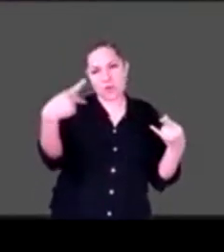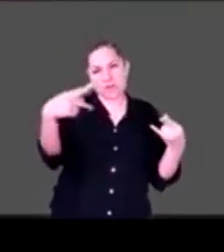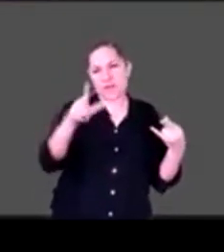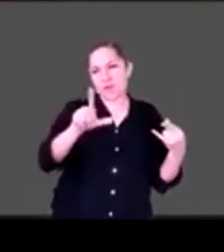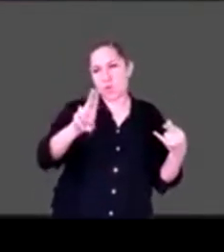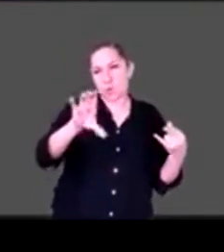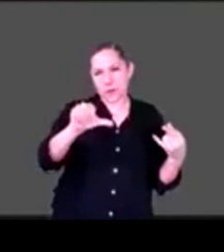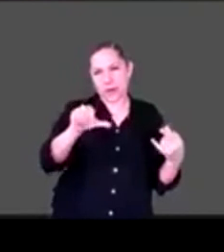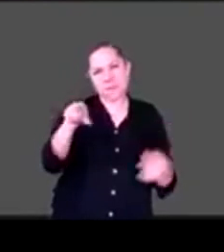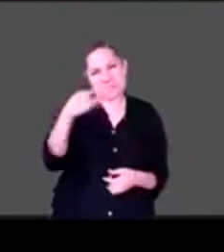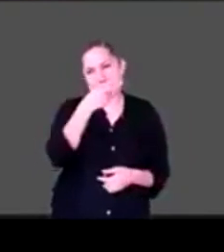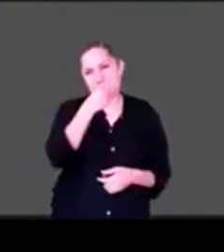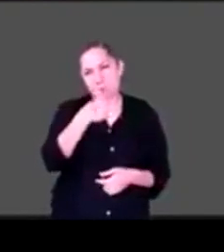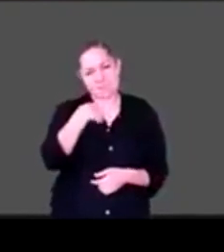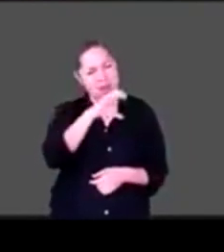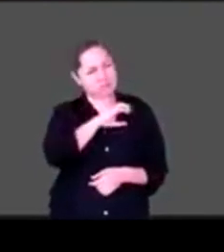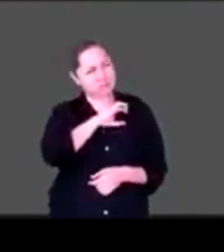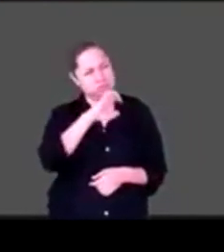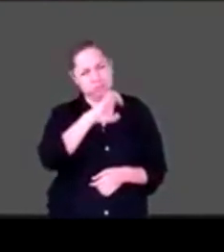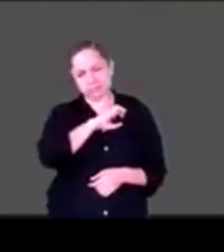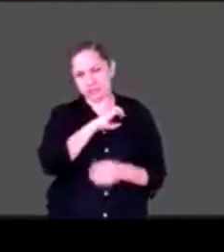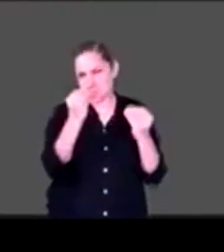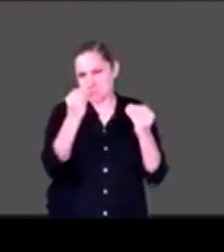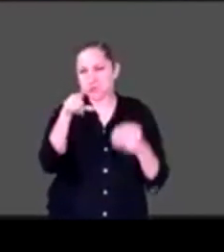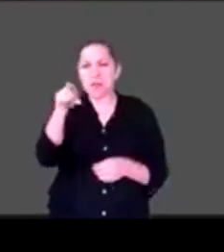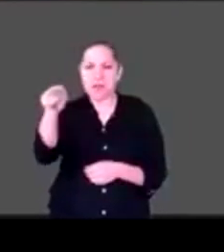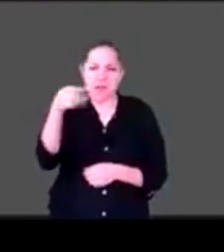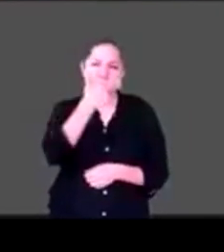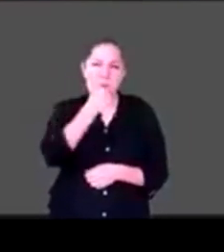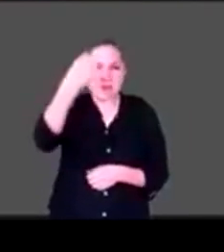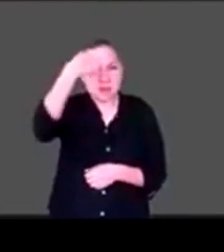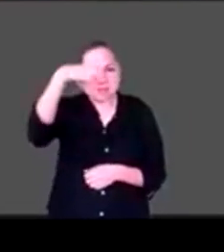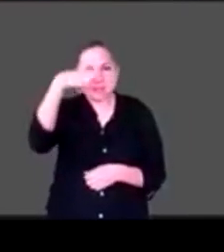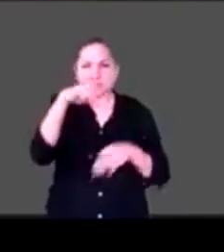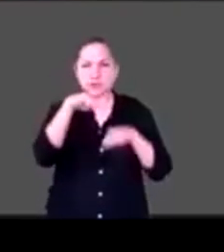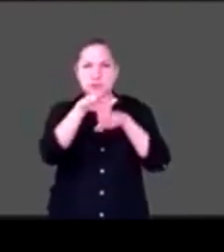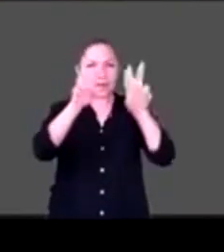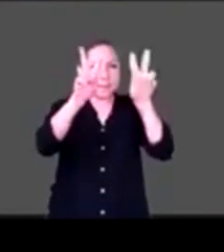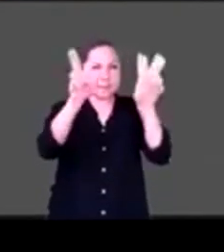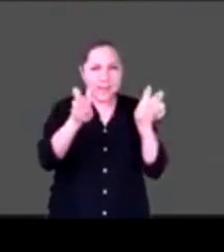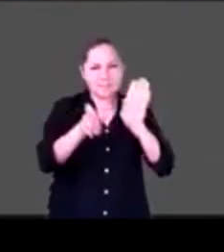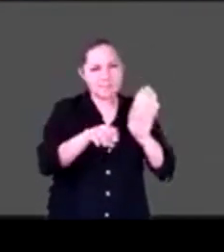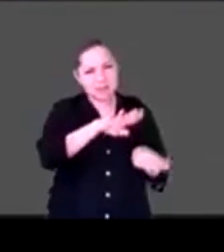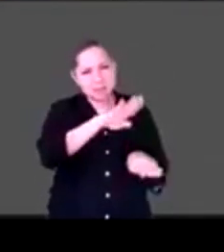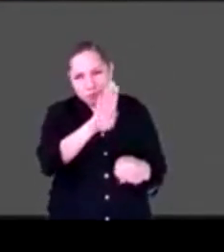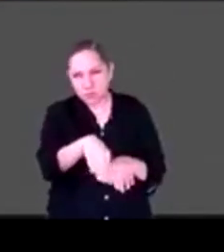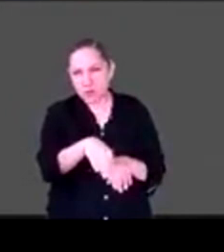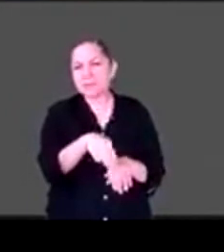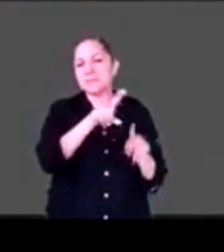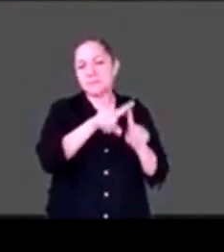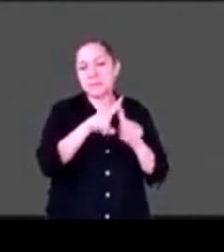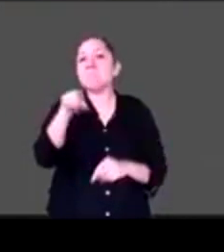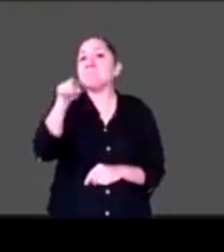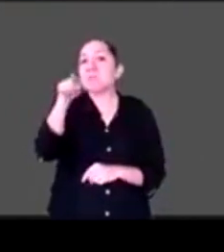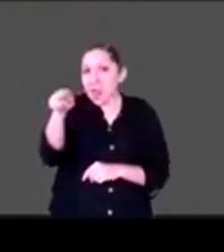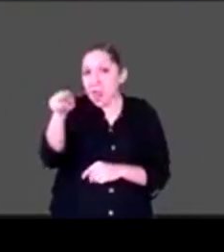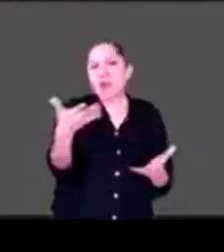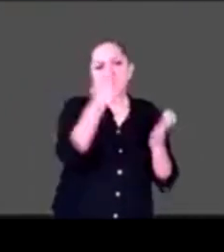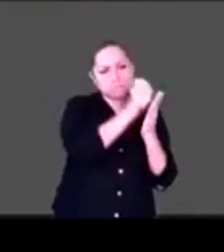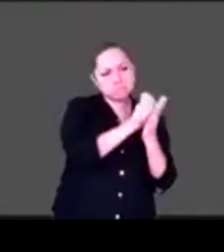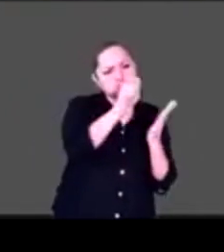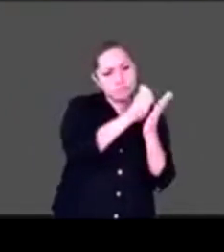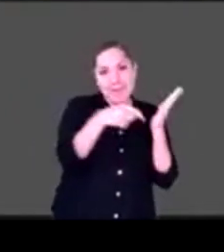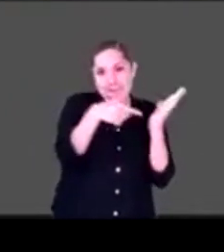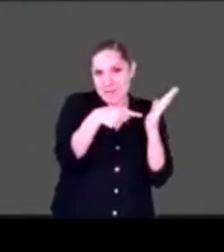que se llama Carlo Clérico y es tanatólogo. Y es un libro que ayuda a través de cuentos a entender el duelo,